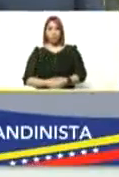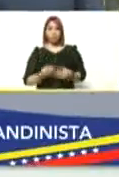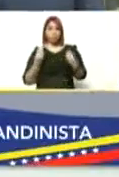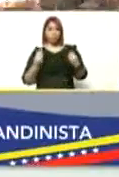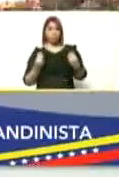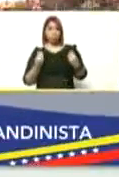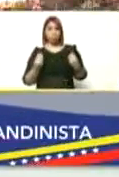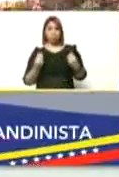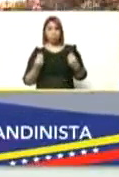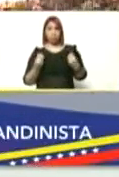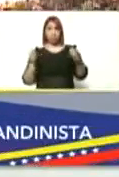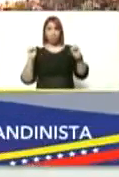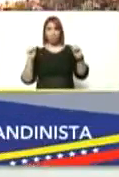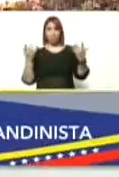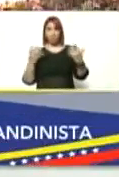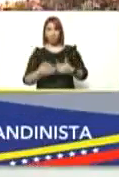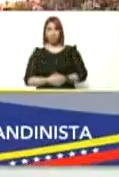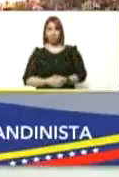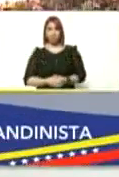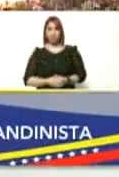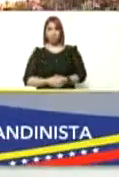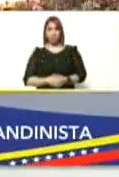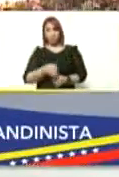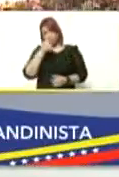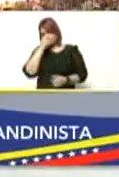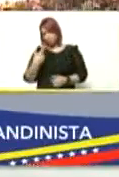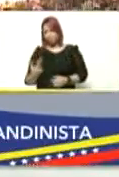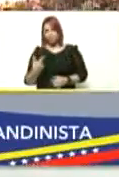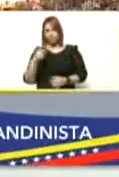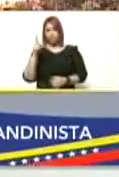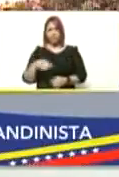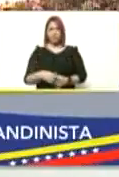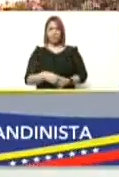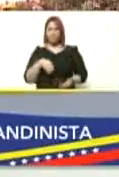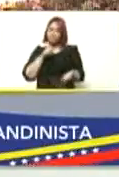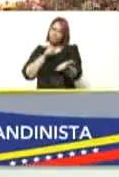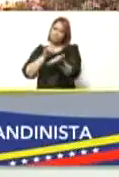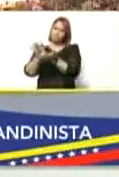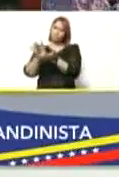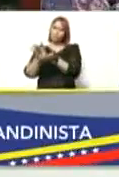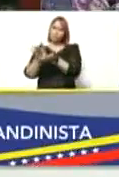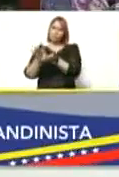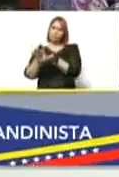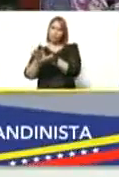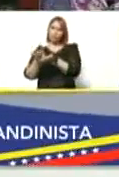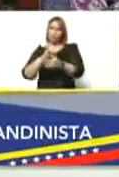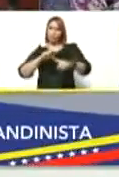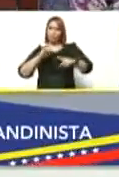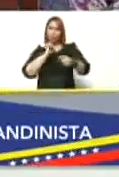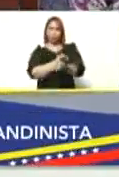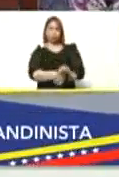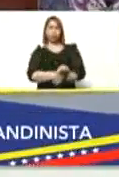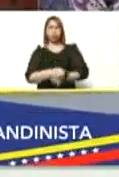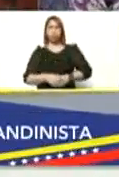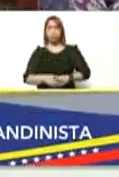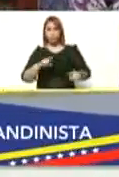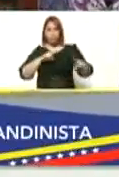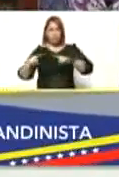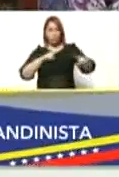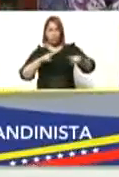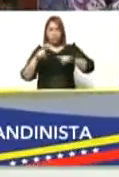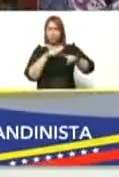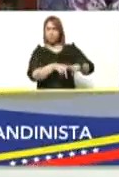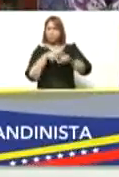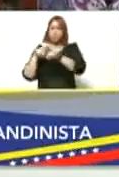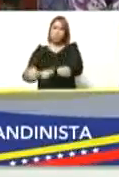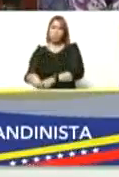lograron echar a la dictadura de Somoza de los Somosos a la dinastía